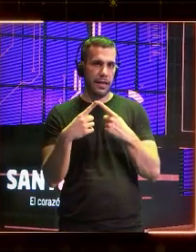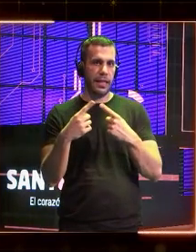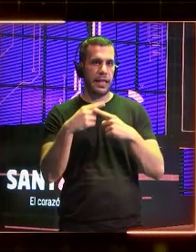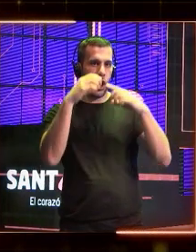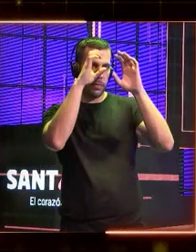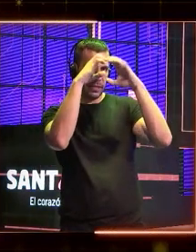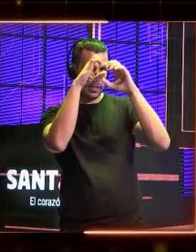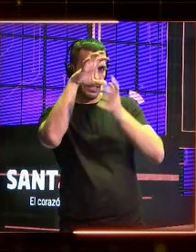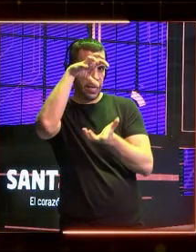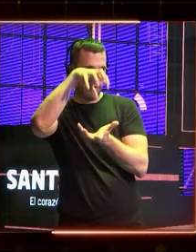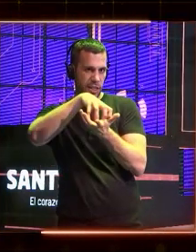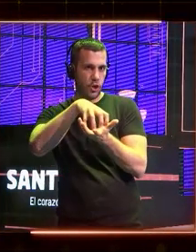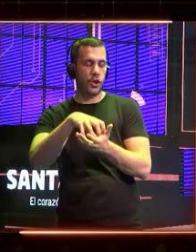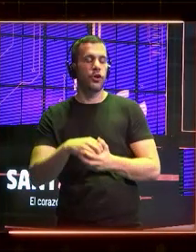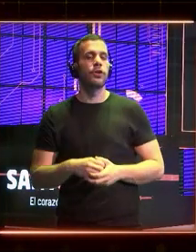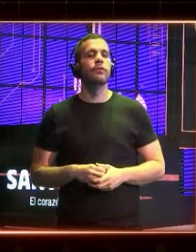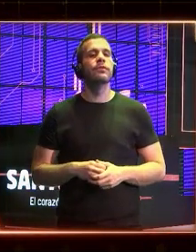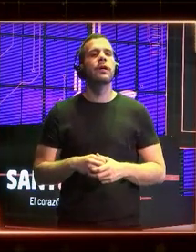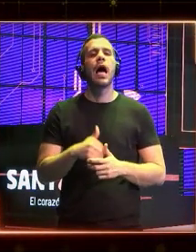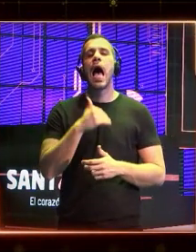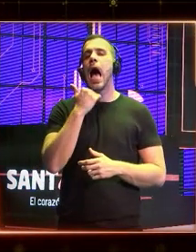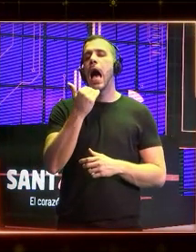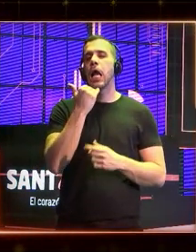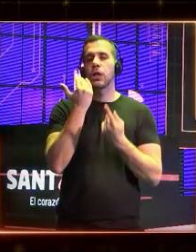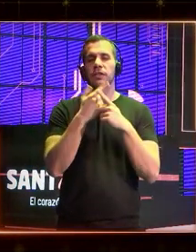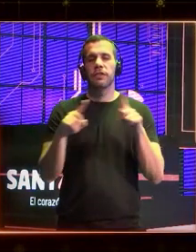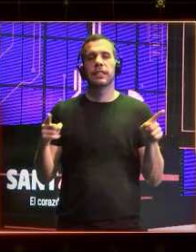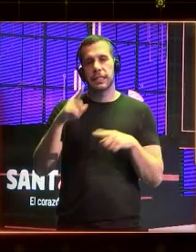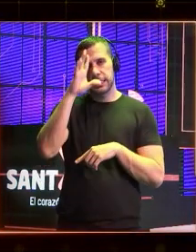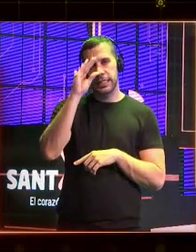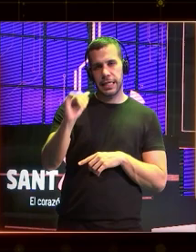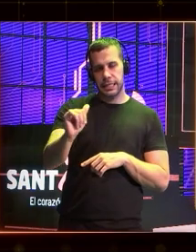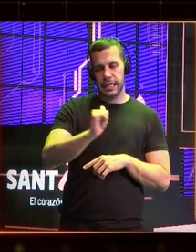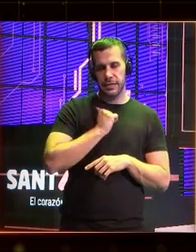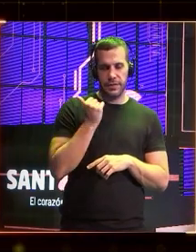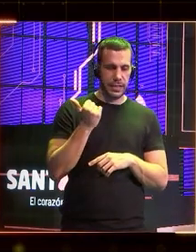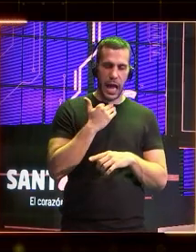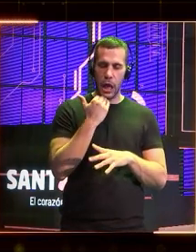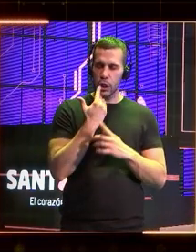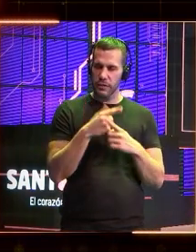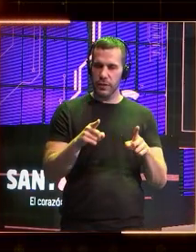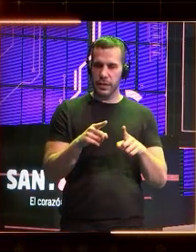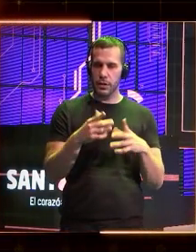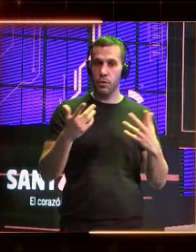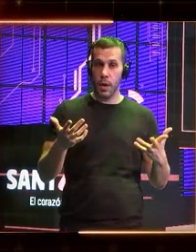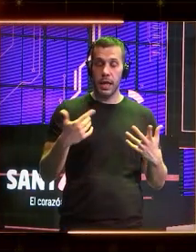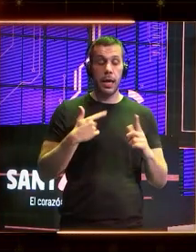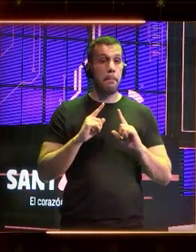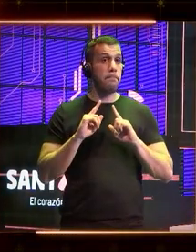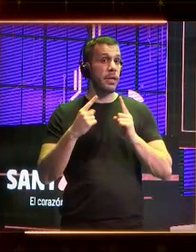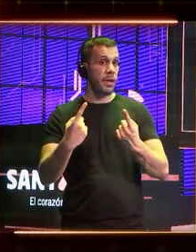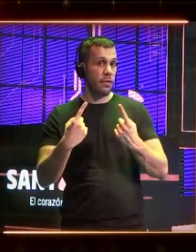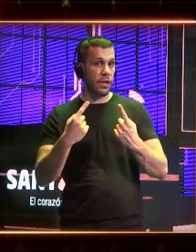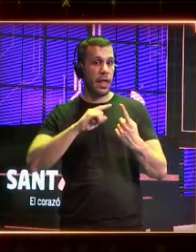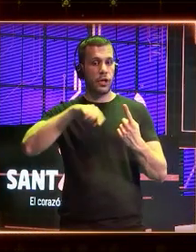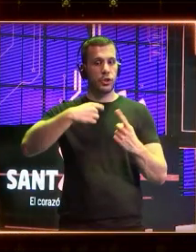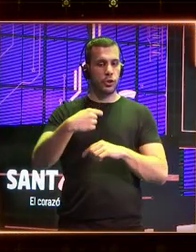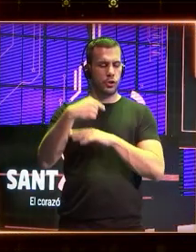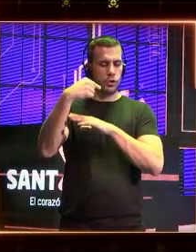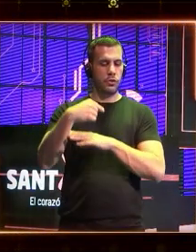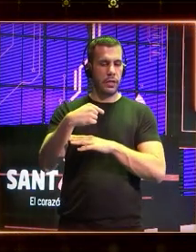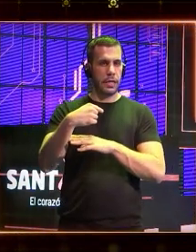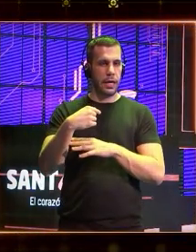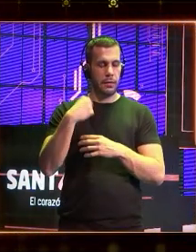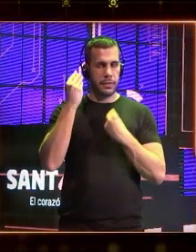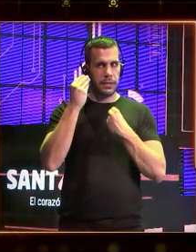La otra cosa diferencial que tiene la inteligencia artificial es que por primera vez nos obliga a replantearnos qué es el ser